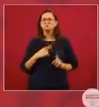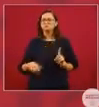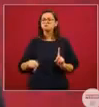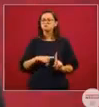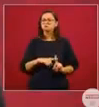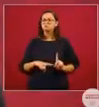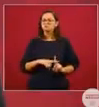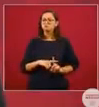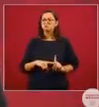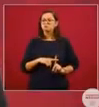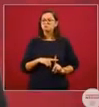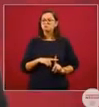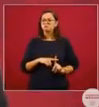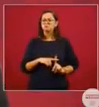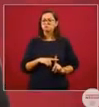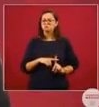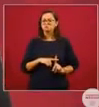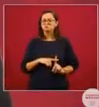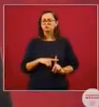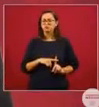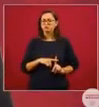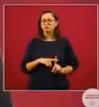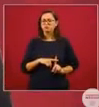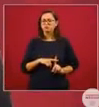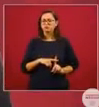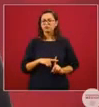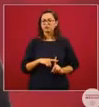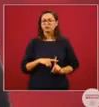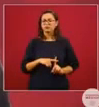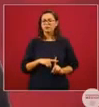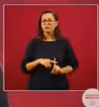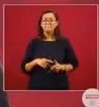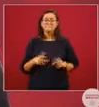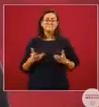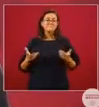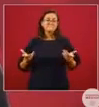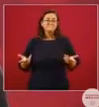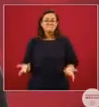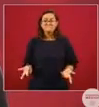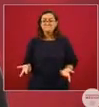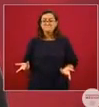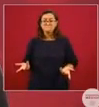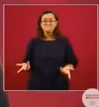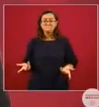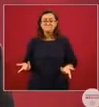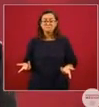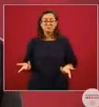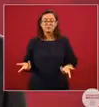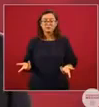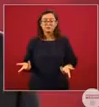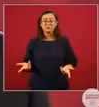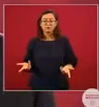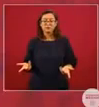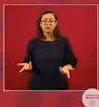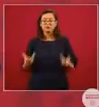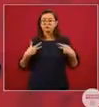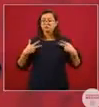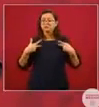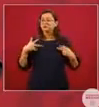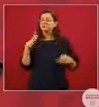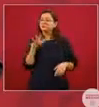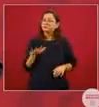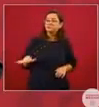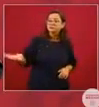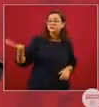optimismo, que puedo decirle a la gente,